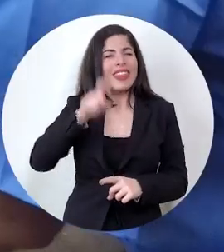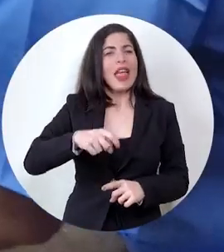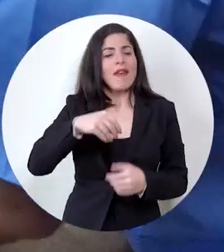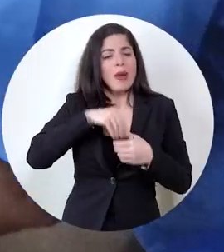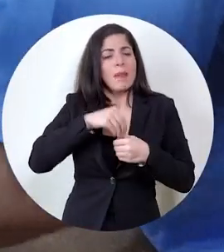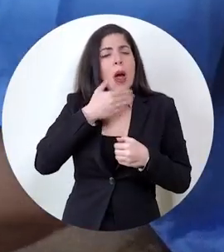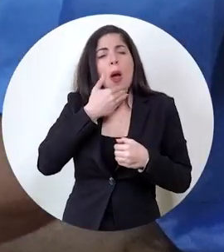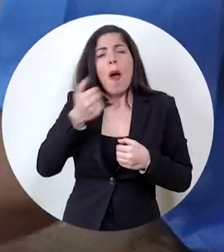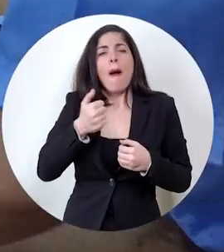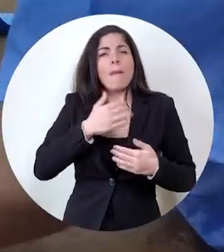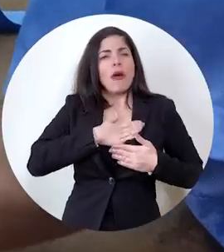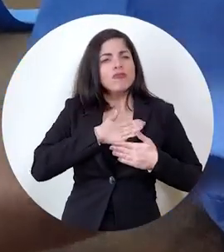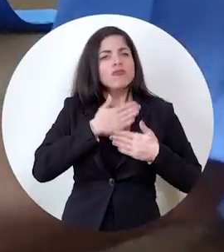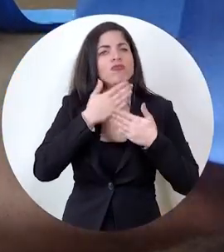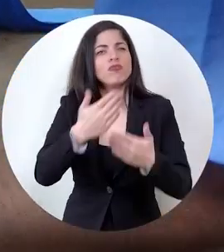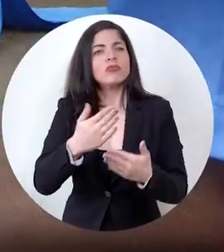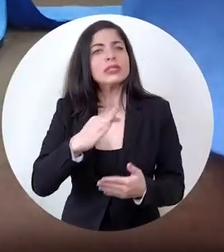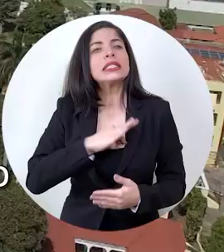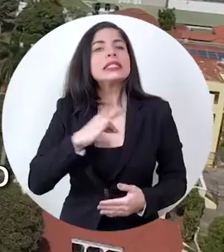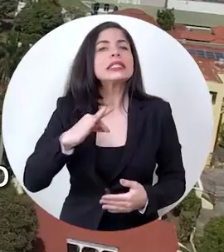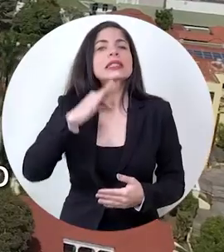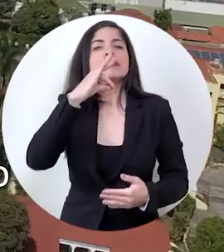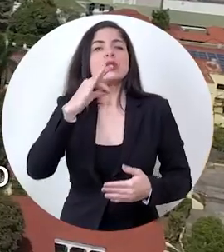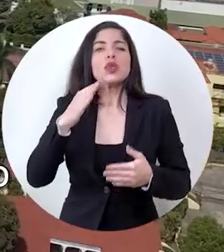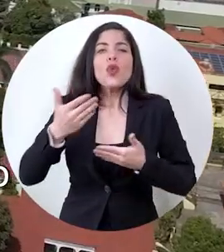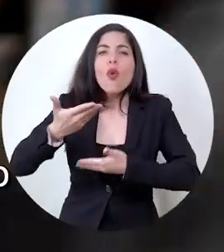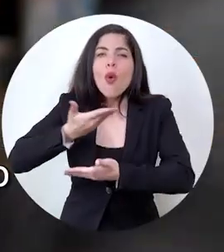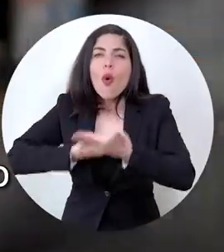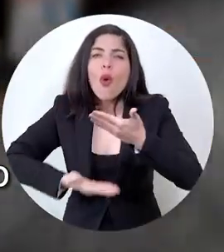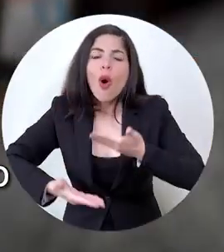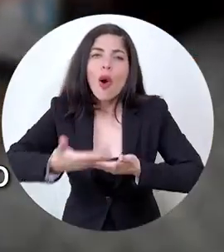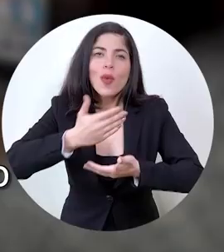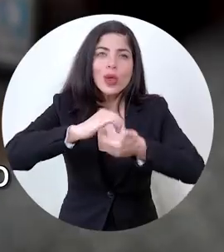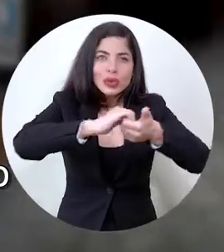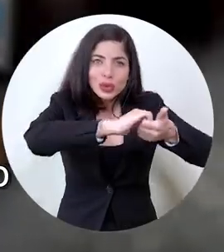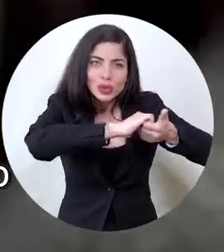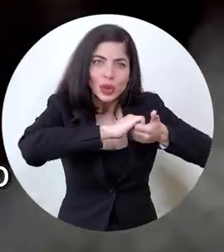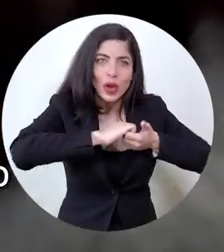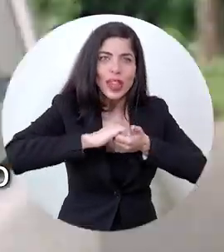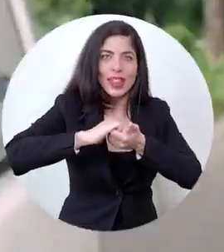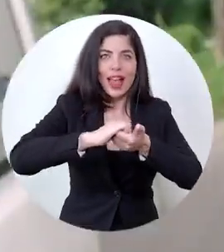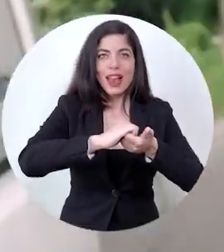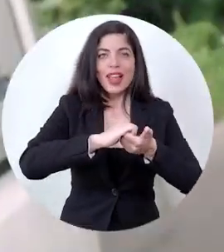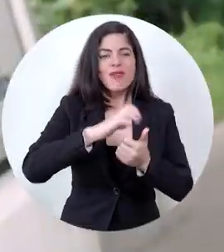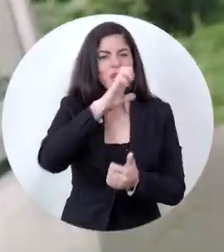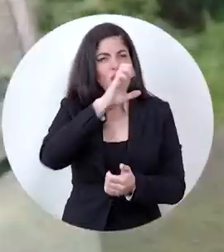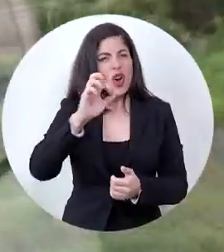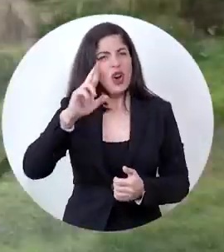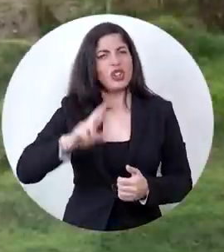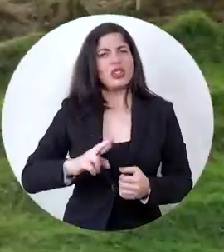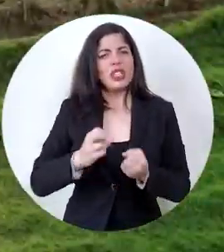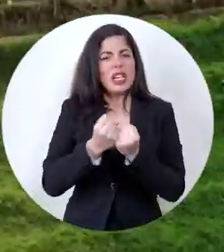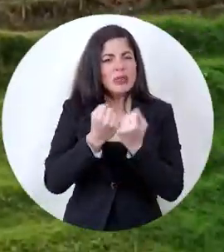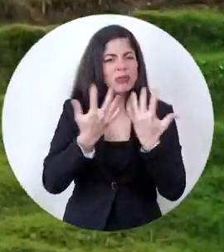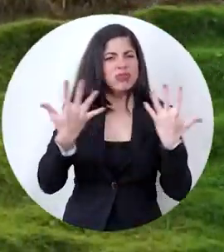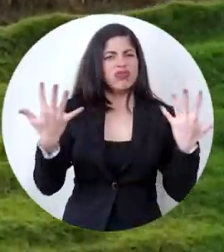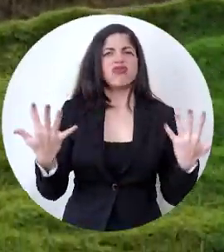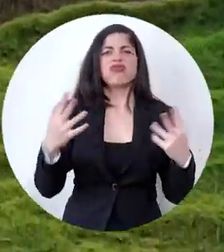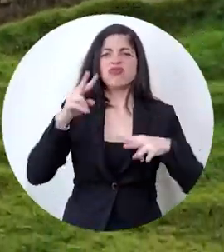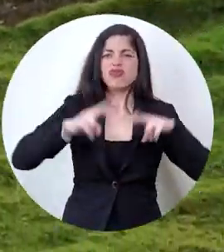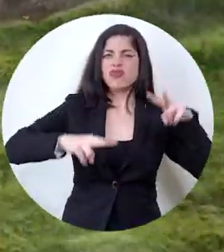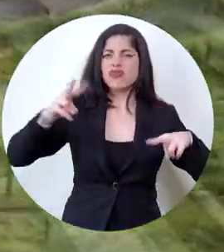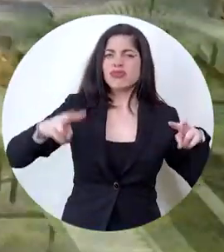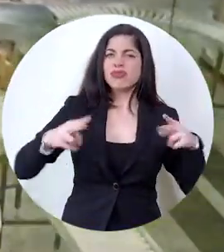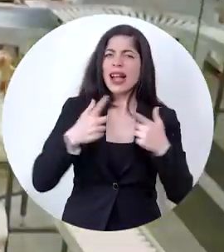debe sacar lo mejor de nosotros, nuestro espíritu más colaborativo y solidario. Nuestra Costa Rica